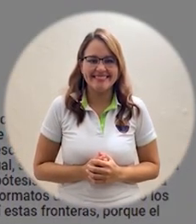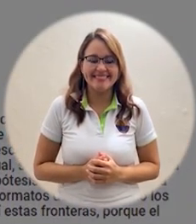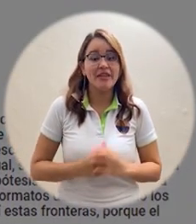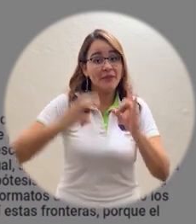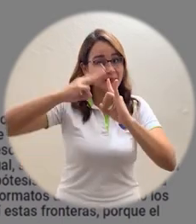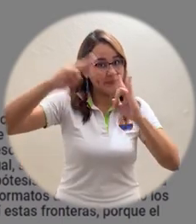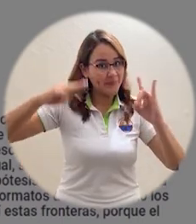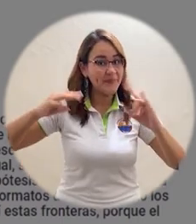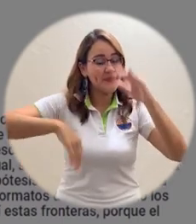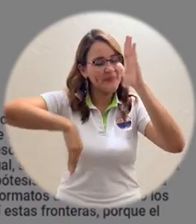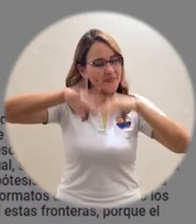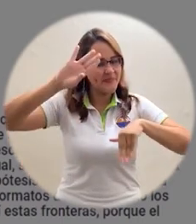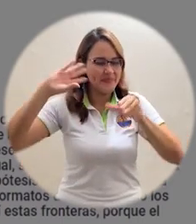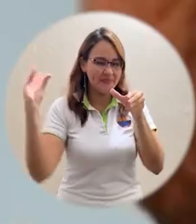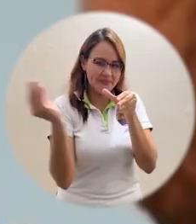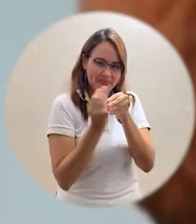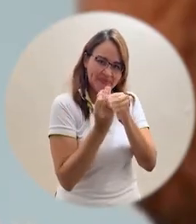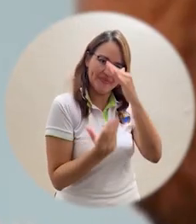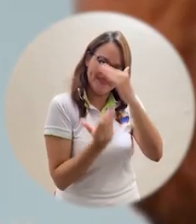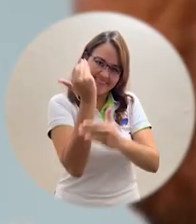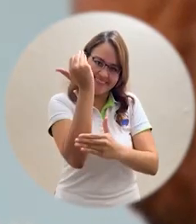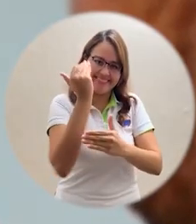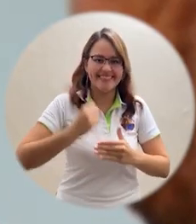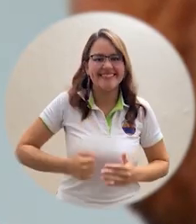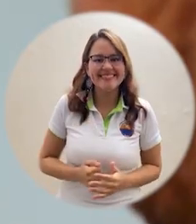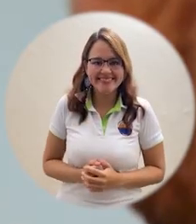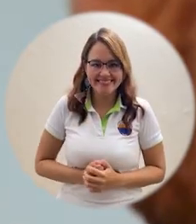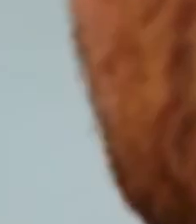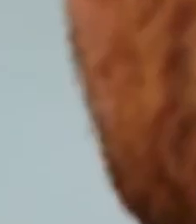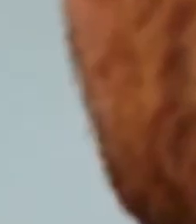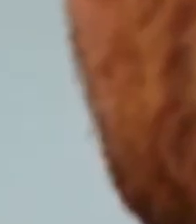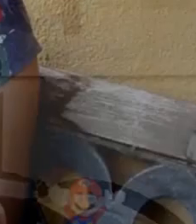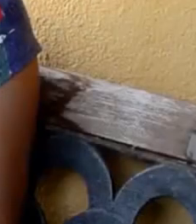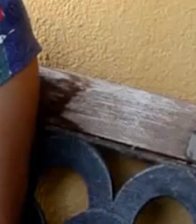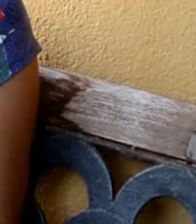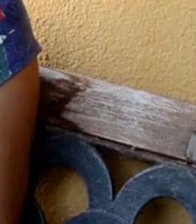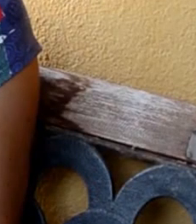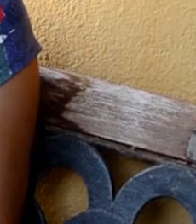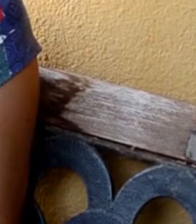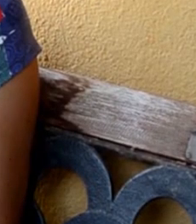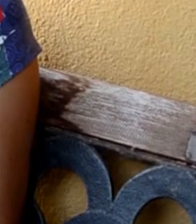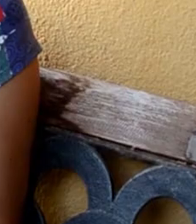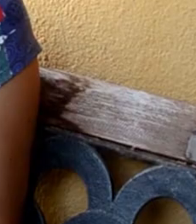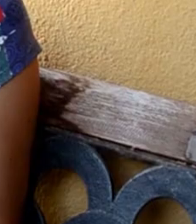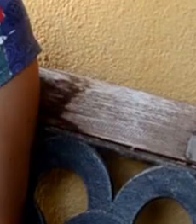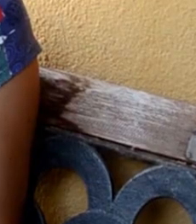Universidad del Magdalena Más incluyente e innovadora